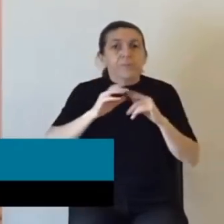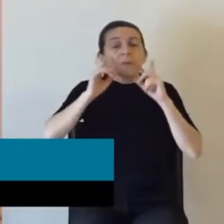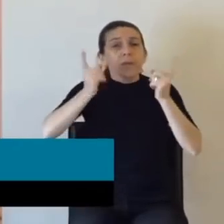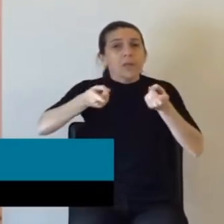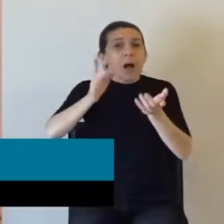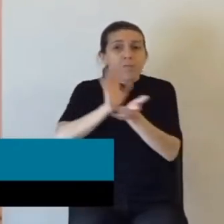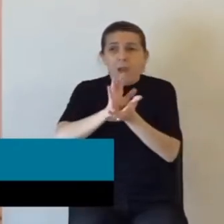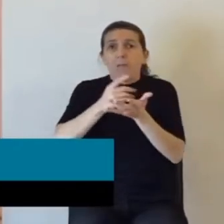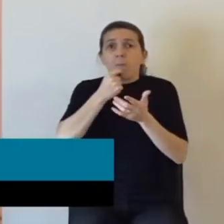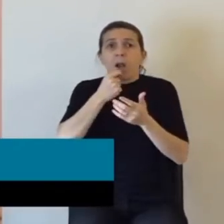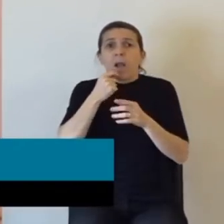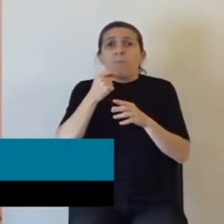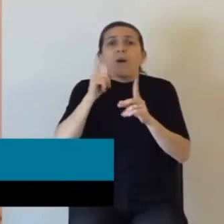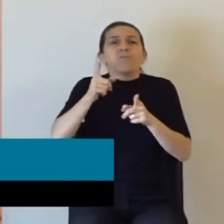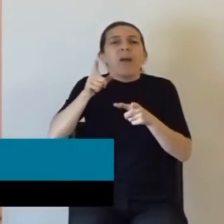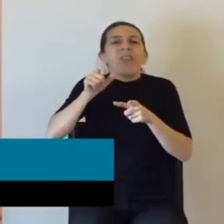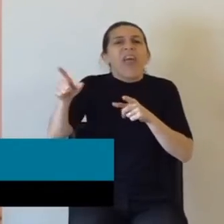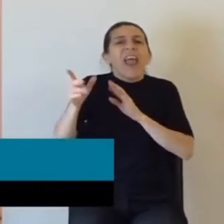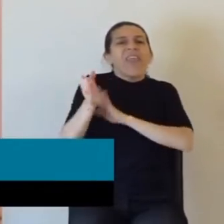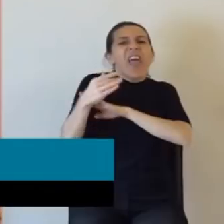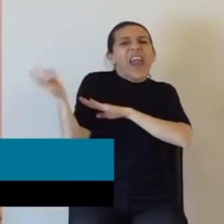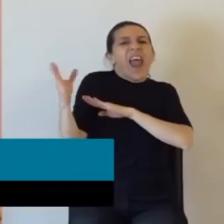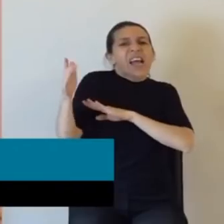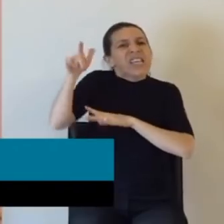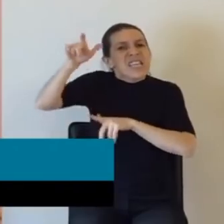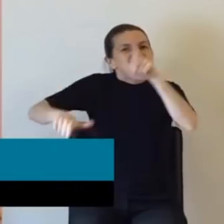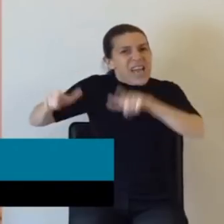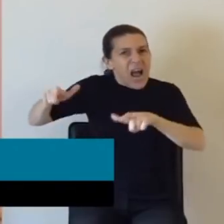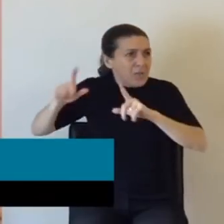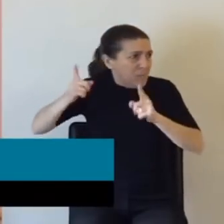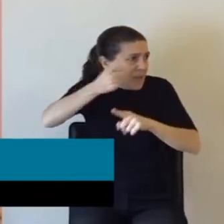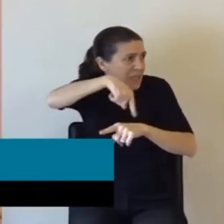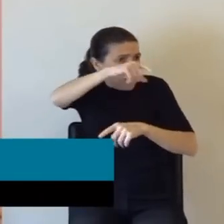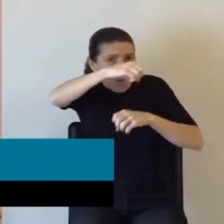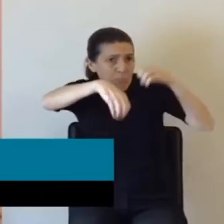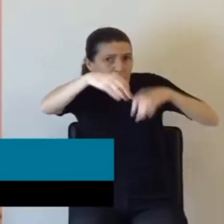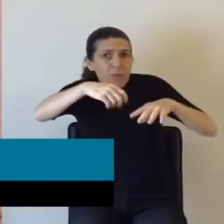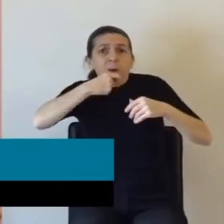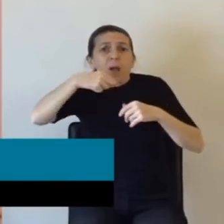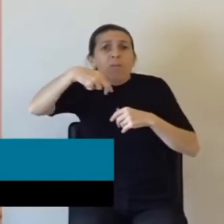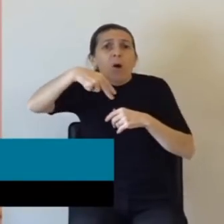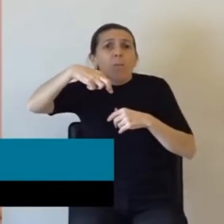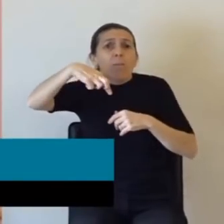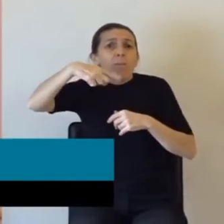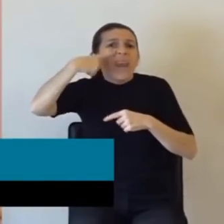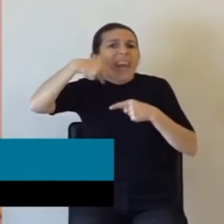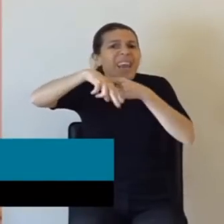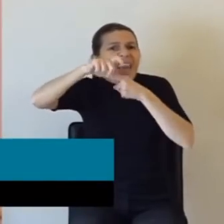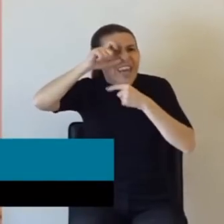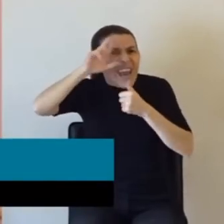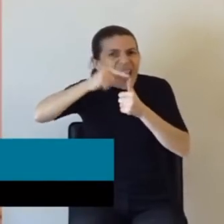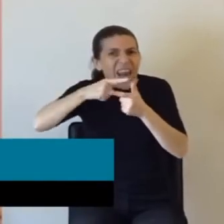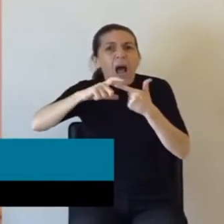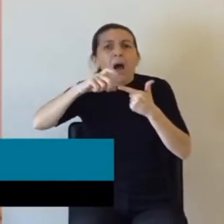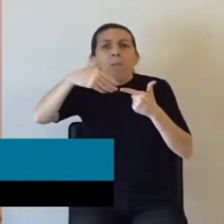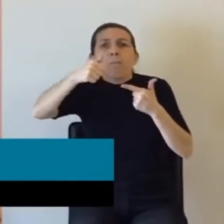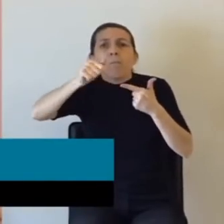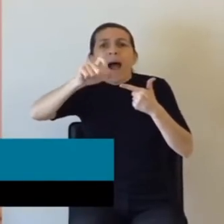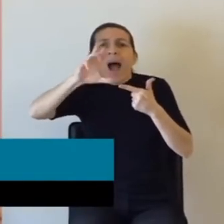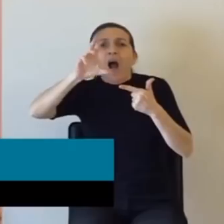derechistas amigos de muchos de los aquí presentes, como Piñera, como Macron,